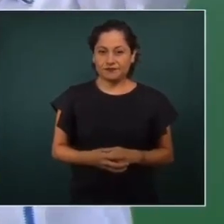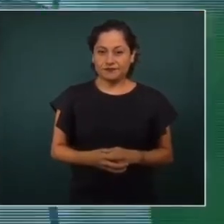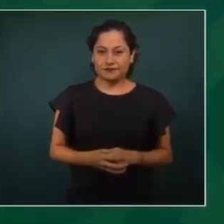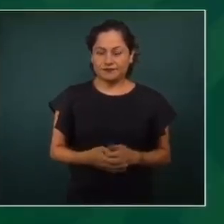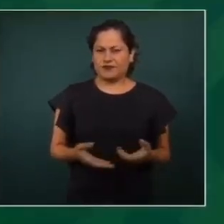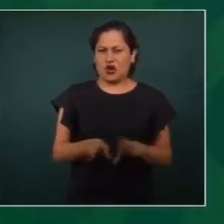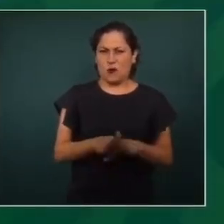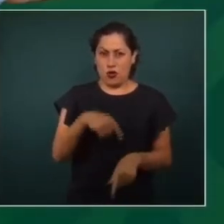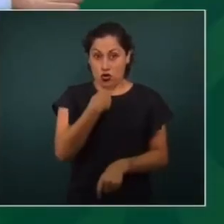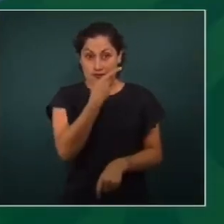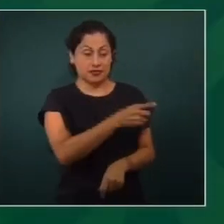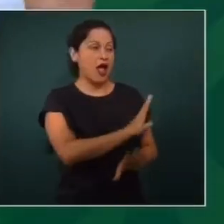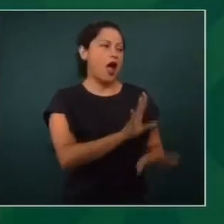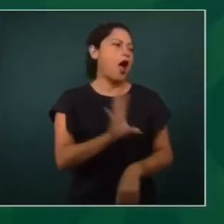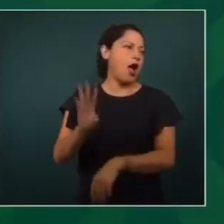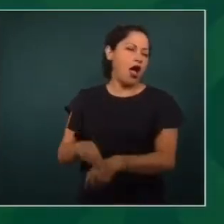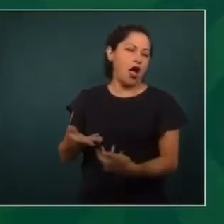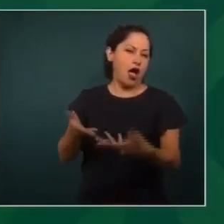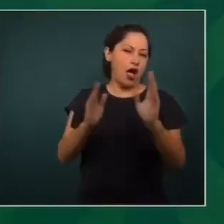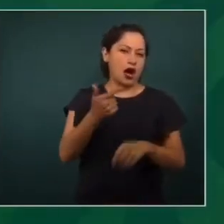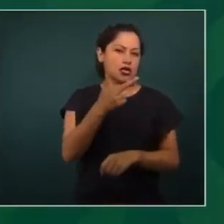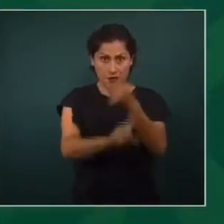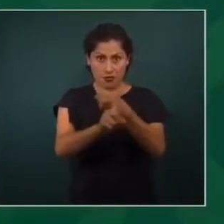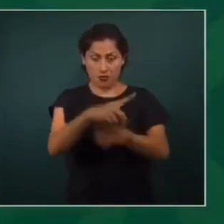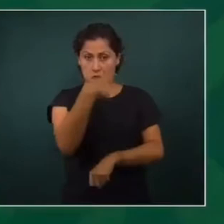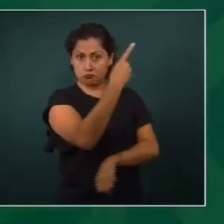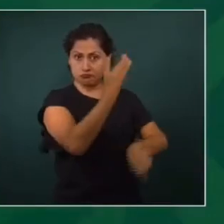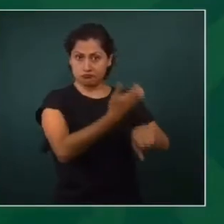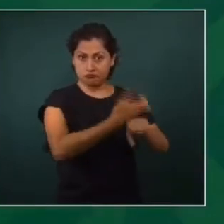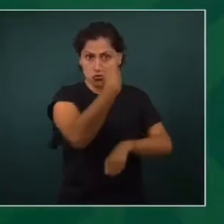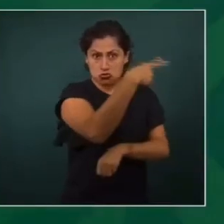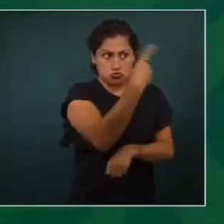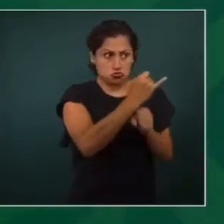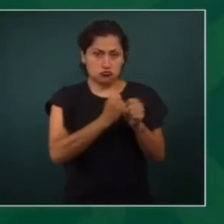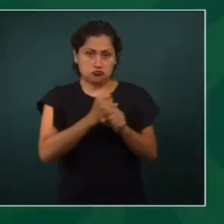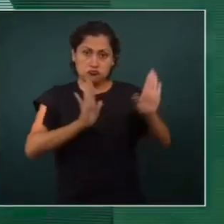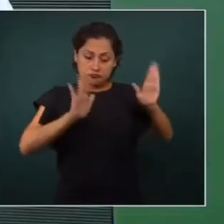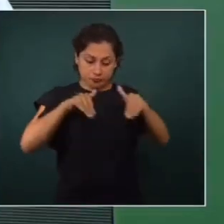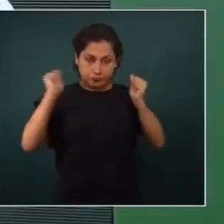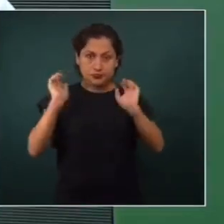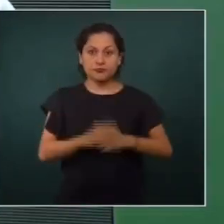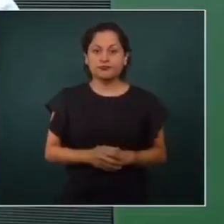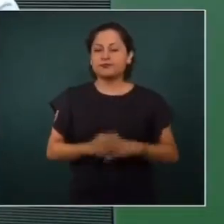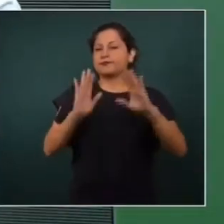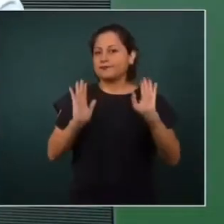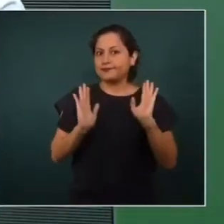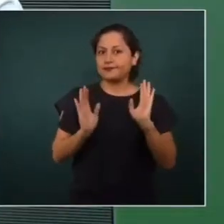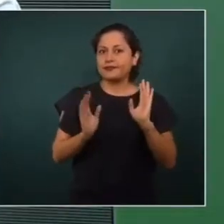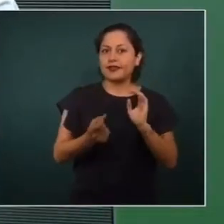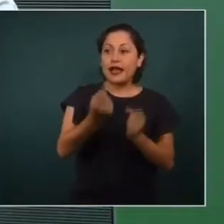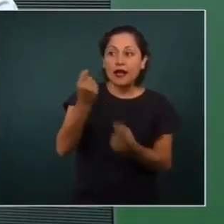exonera a García Luna. Entonces eso no lo puedo hacer. Ahora, si está pensando que yo tengo